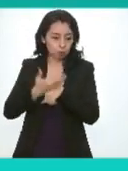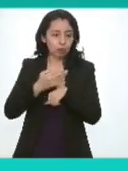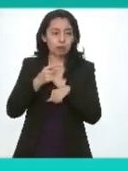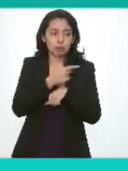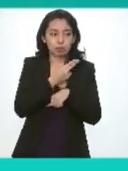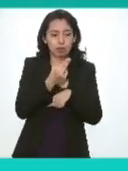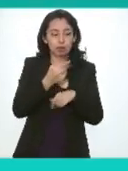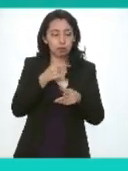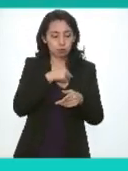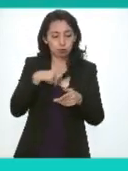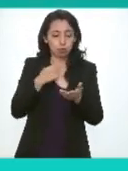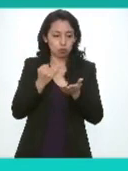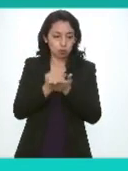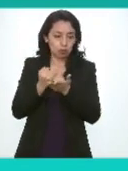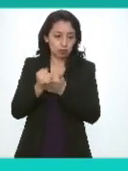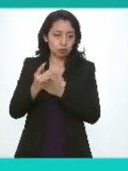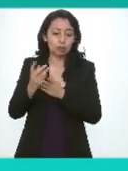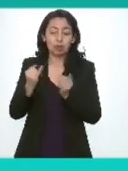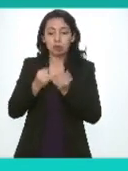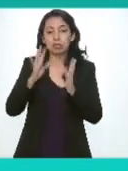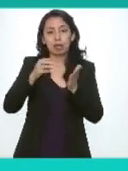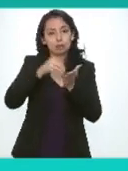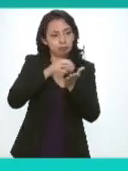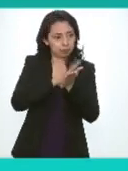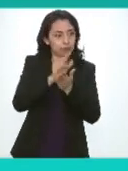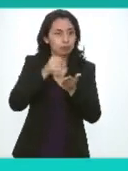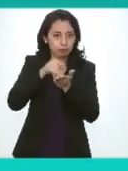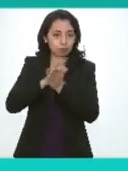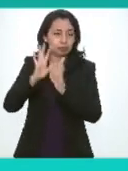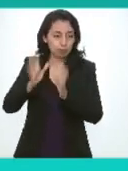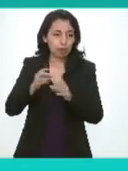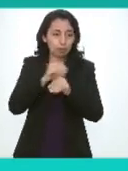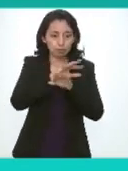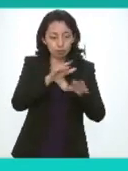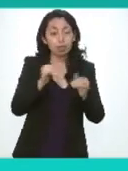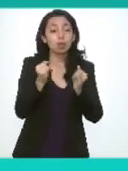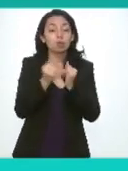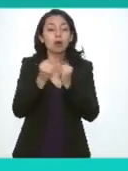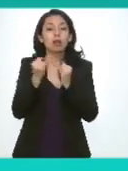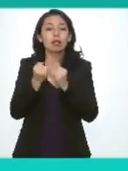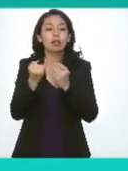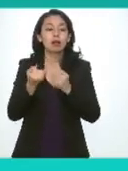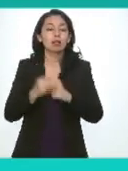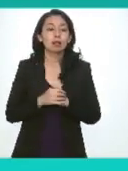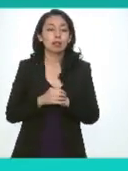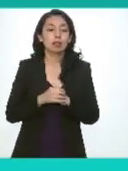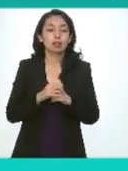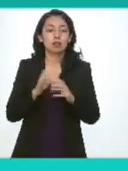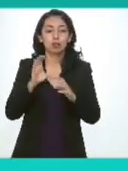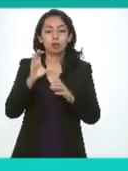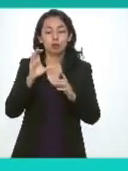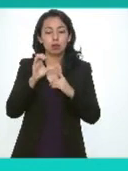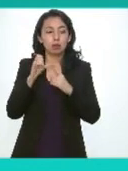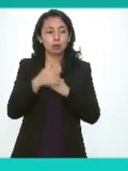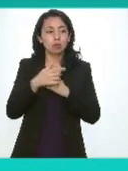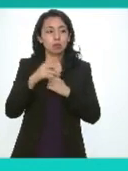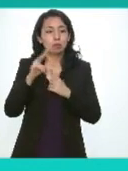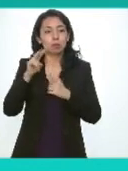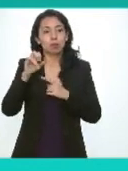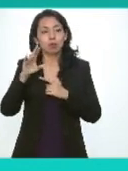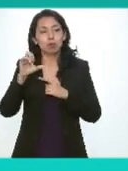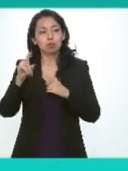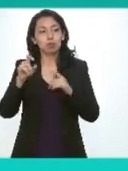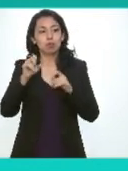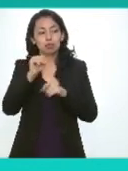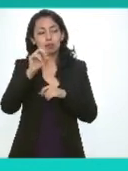se contará con estos ejemplares impresos y además estará disponible en el micrositio de la comisión de vinculación del propio sistema